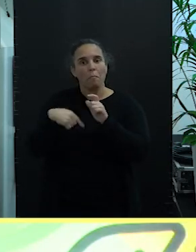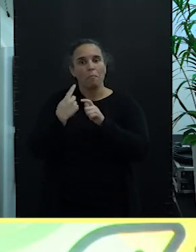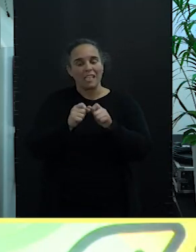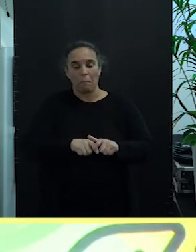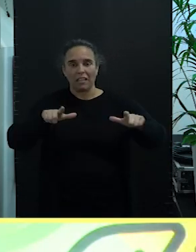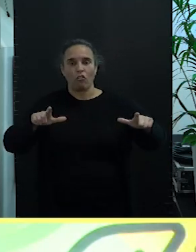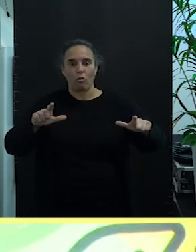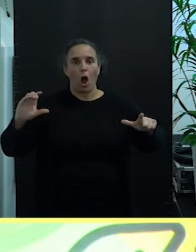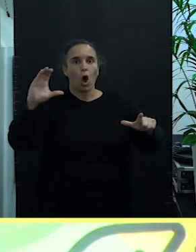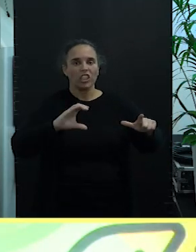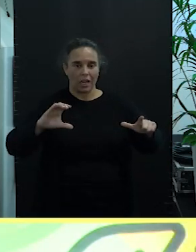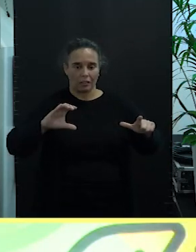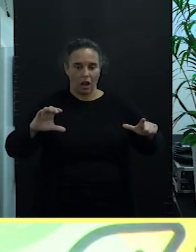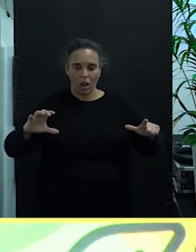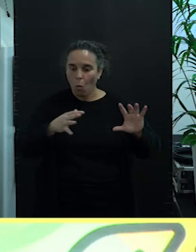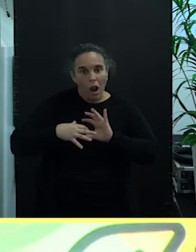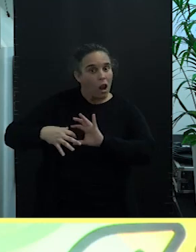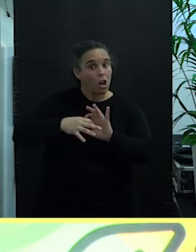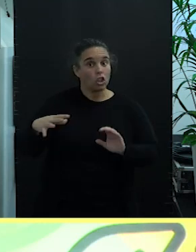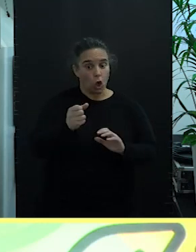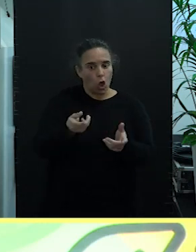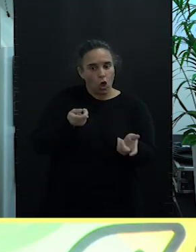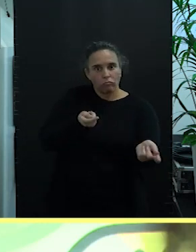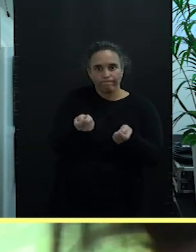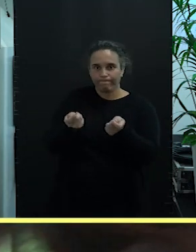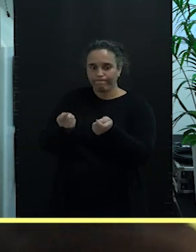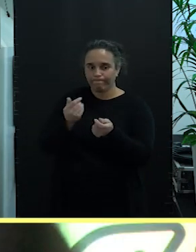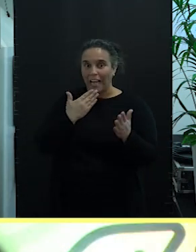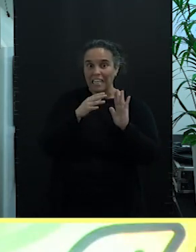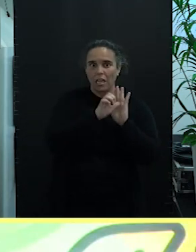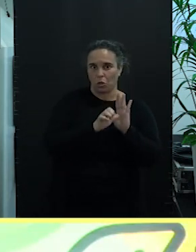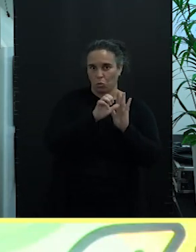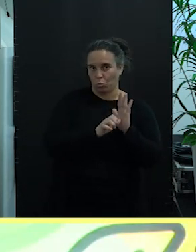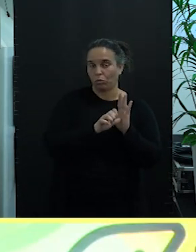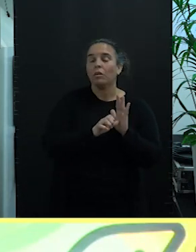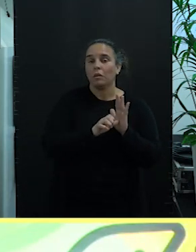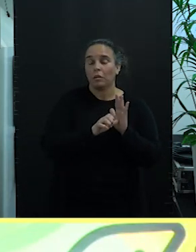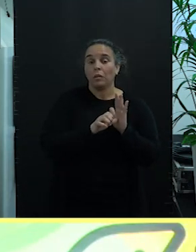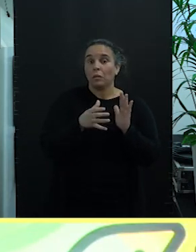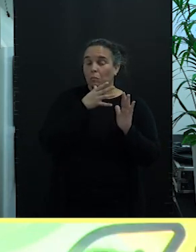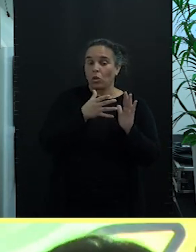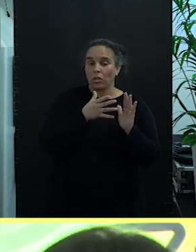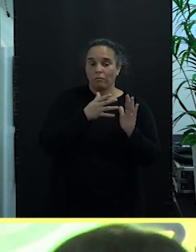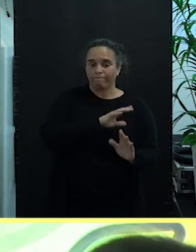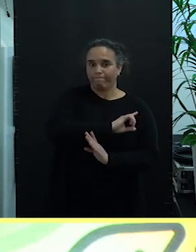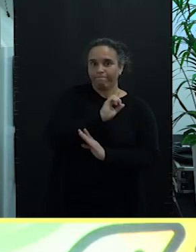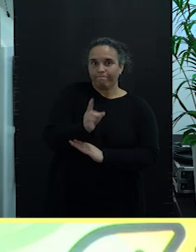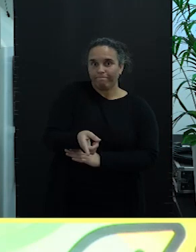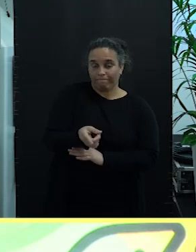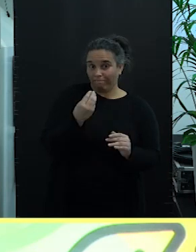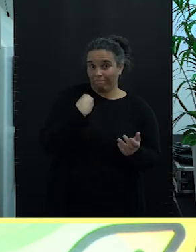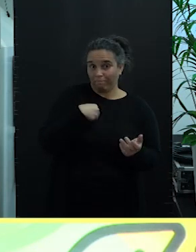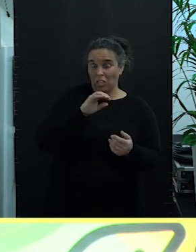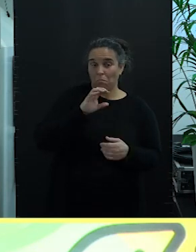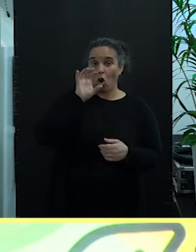continental, sobre la que ejerce soberanía el